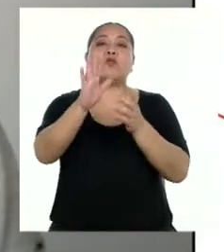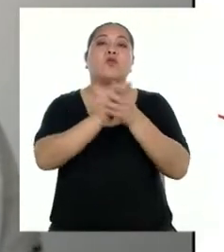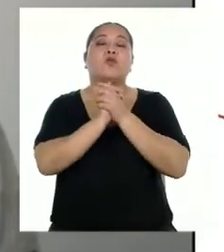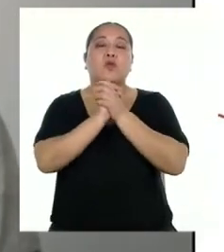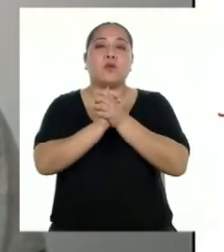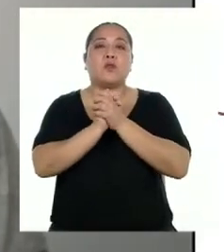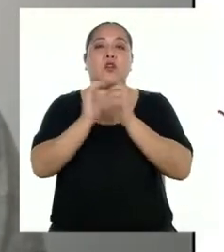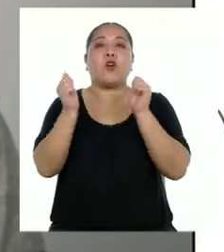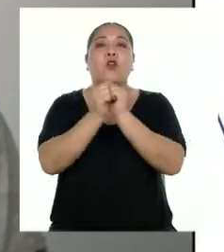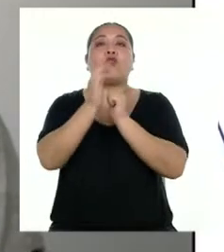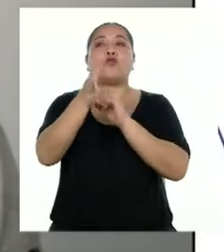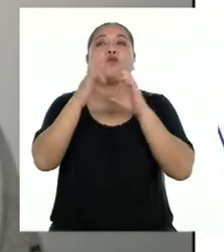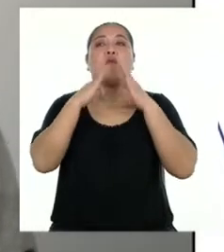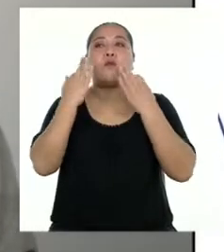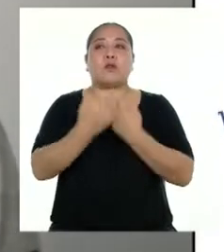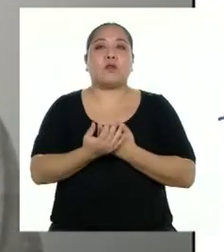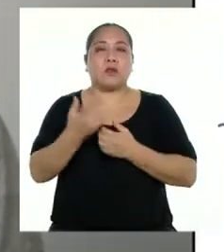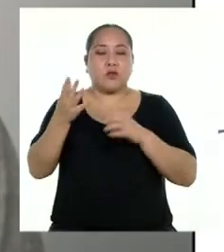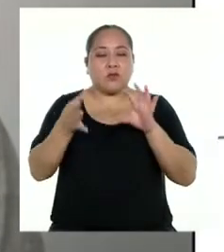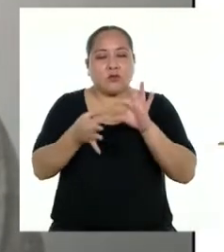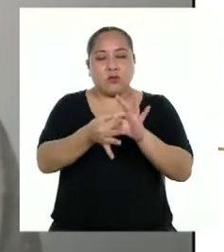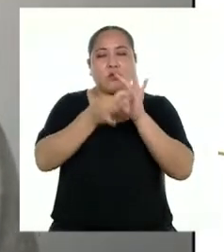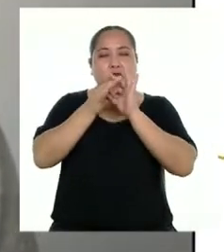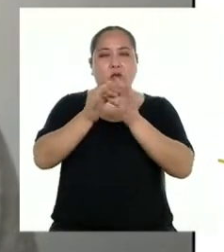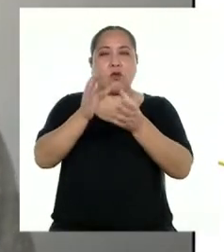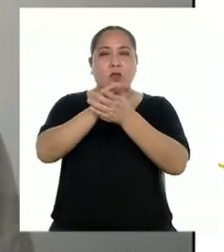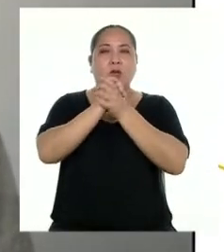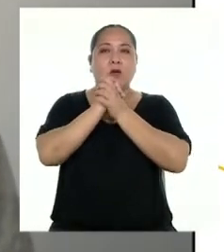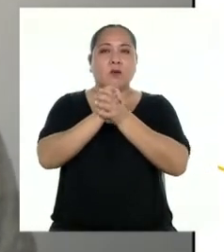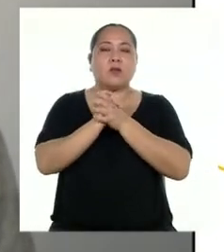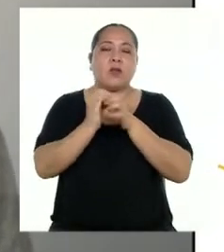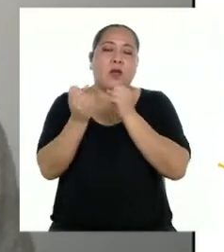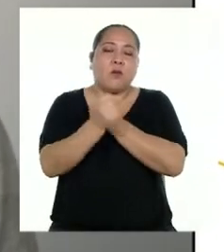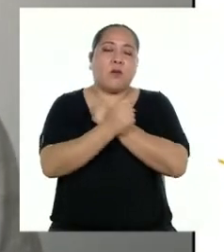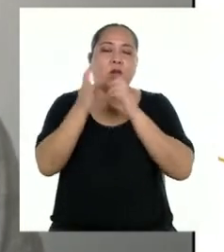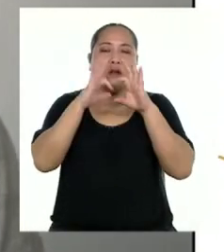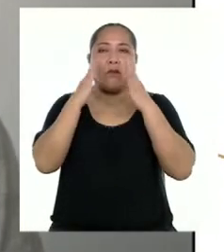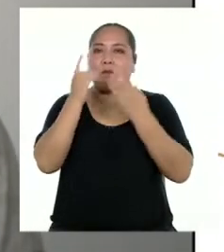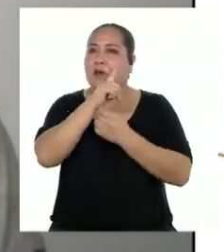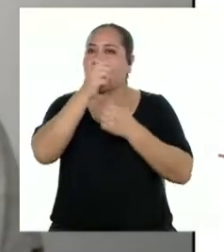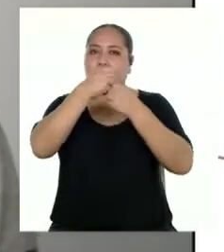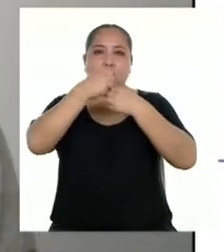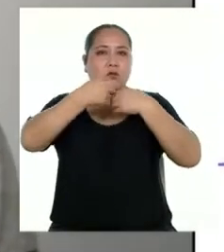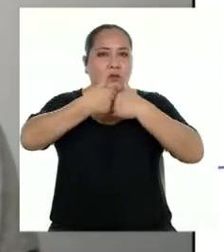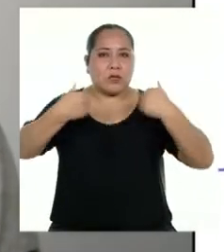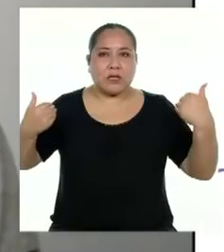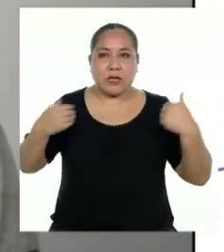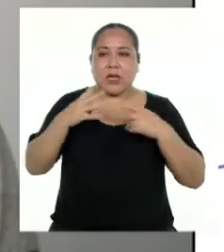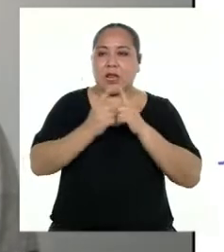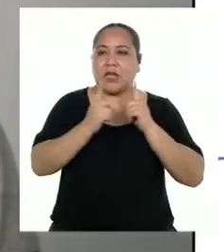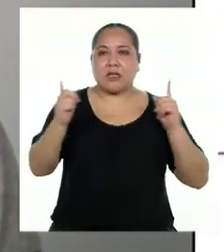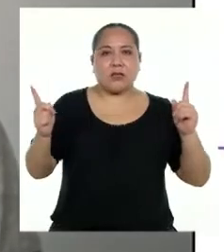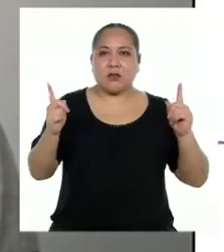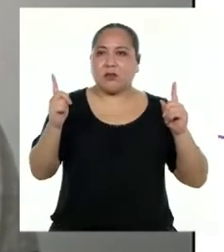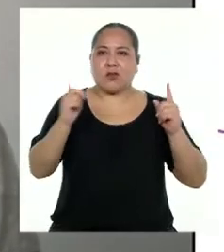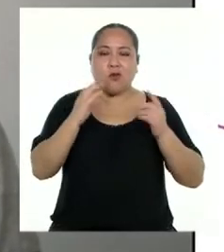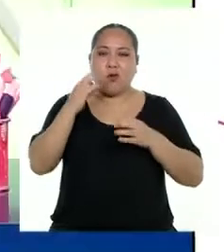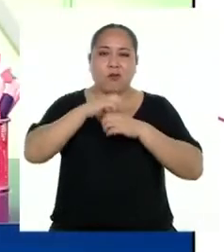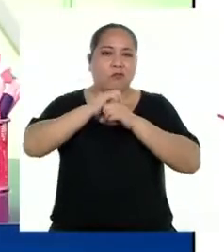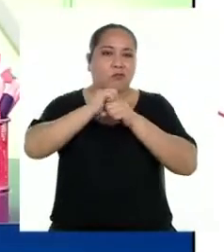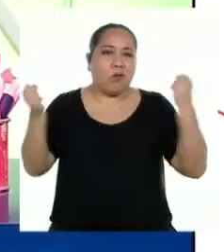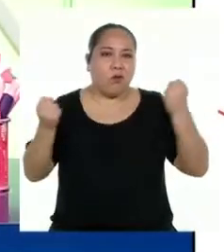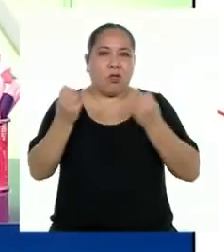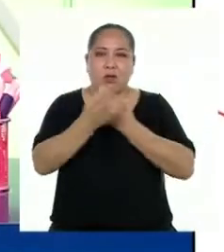y con sus familiares. Esos lazos de amistad, de amor en la familia, que nunca se rompan. Que la distancia no lo rompe todo.